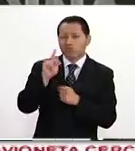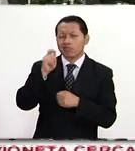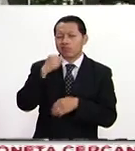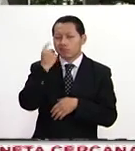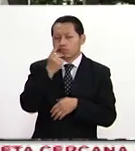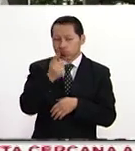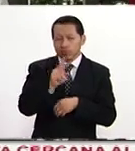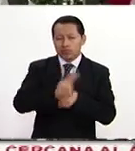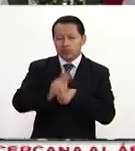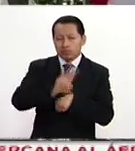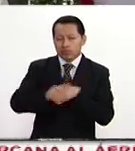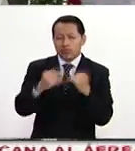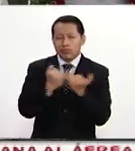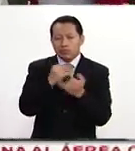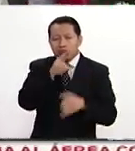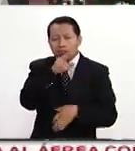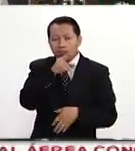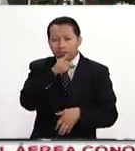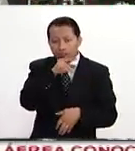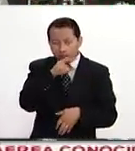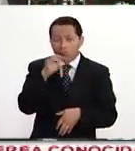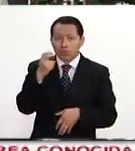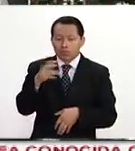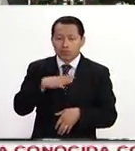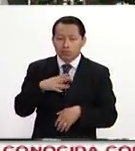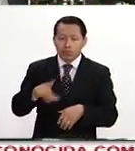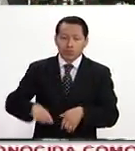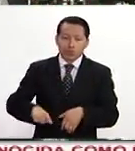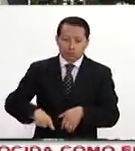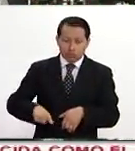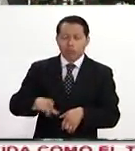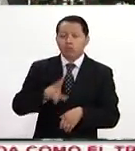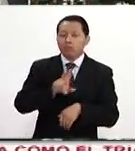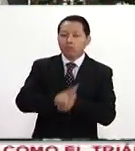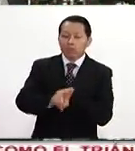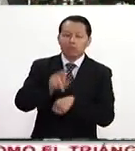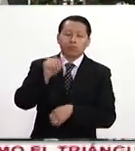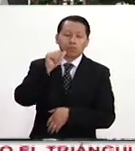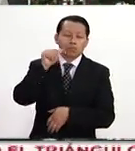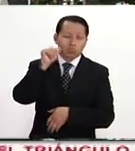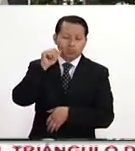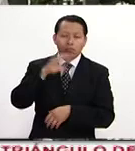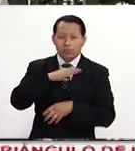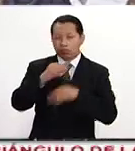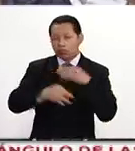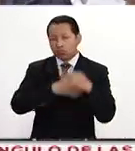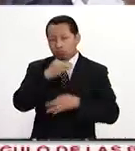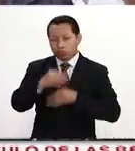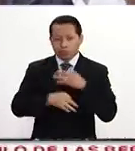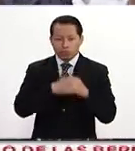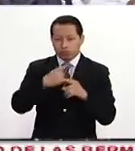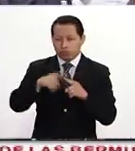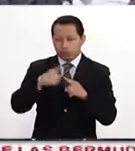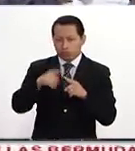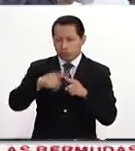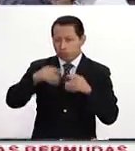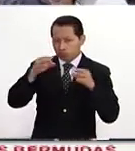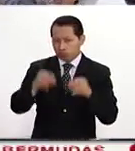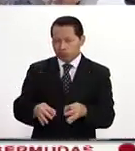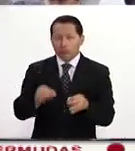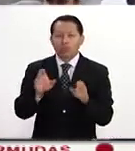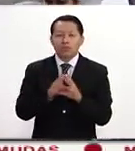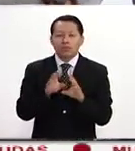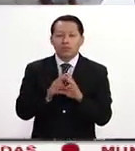los venezolanos. Y hay una preocupación desde el gobierno de Venezuela, ayer a través de los medios oficiales. Se